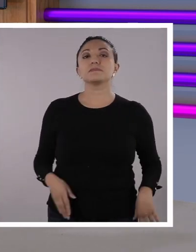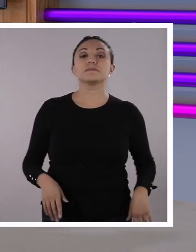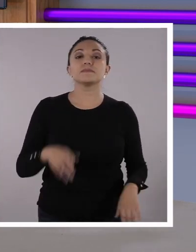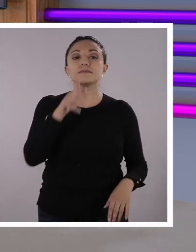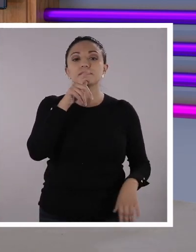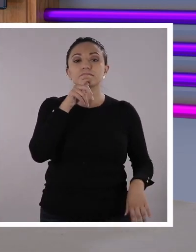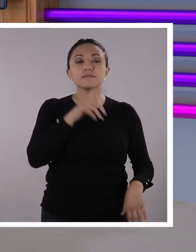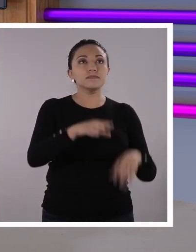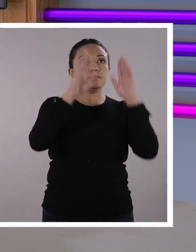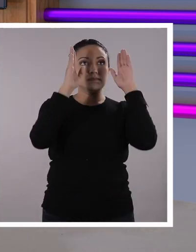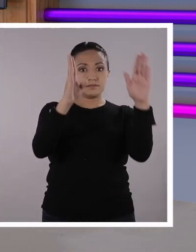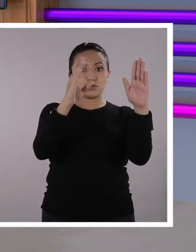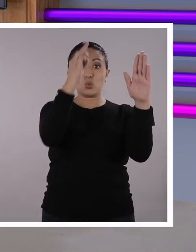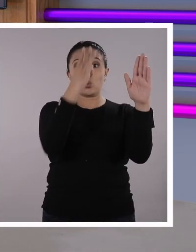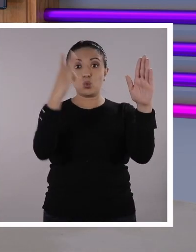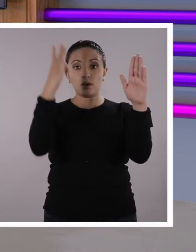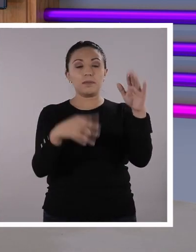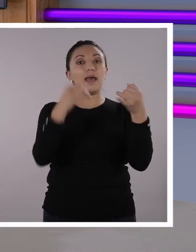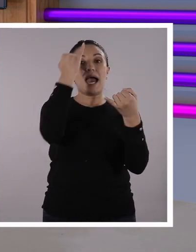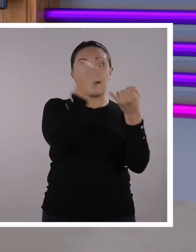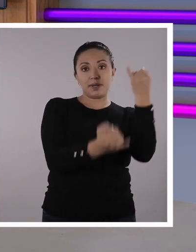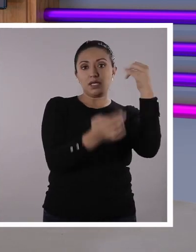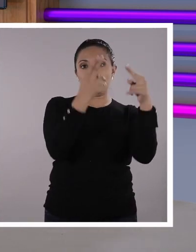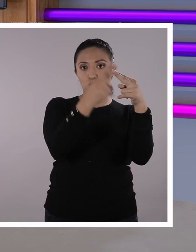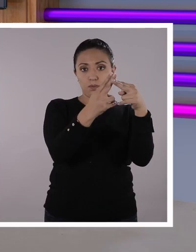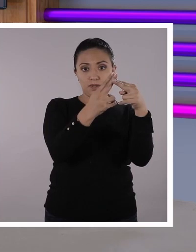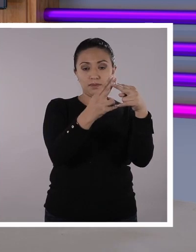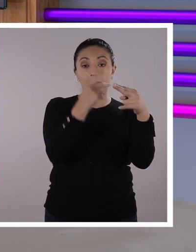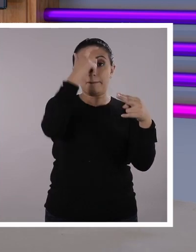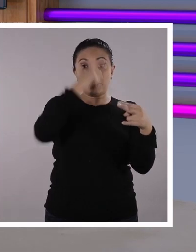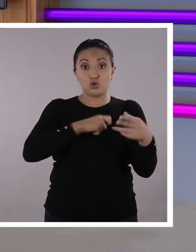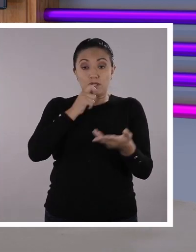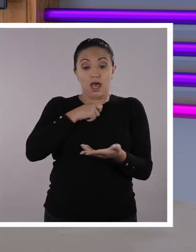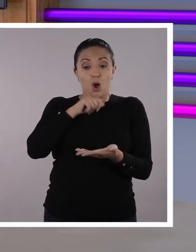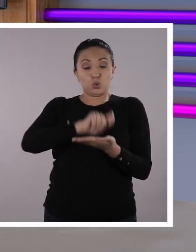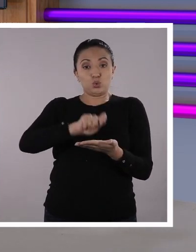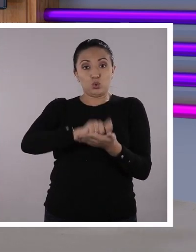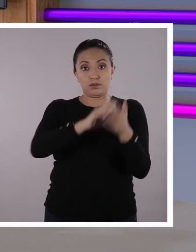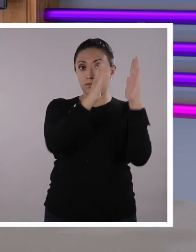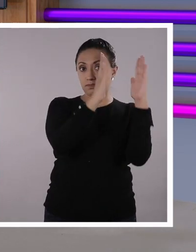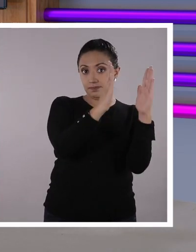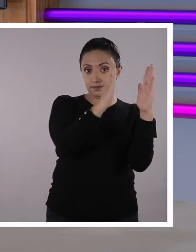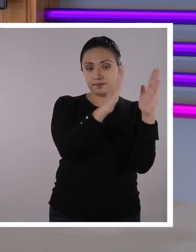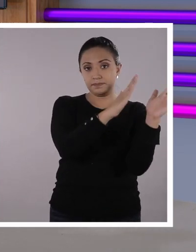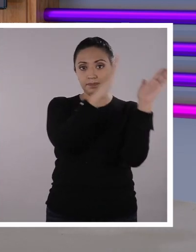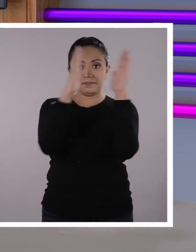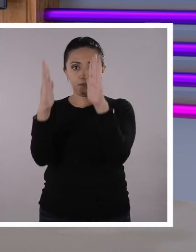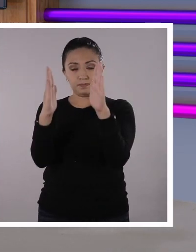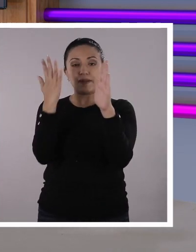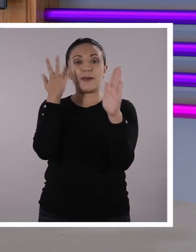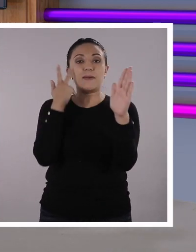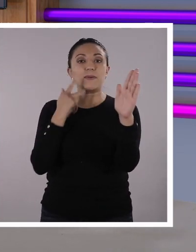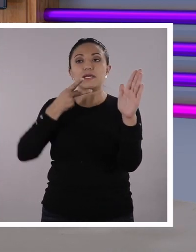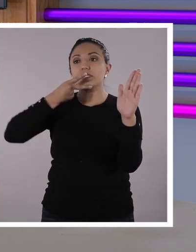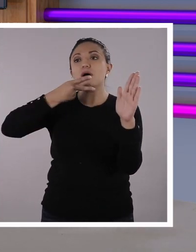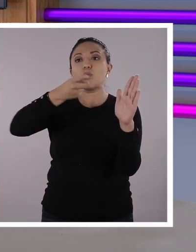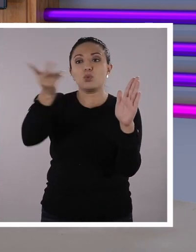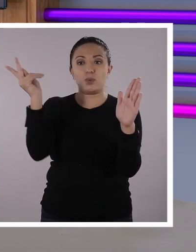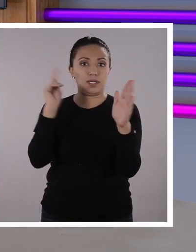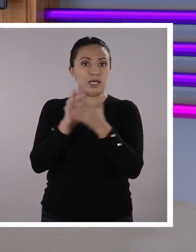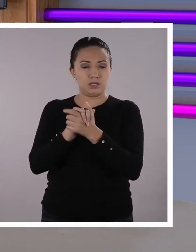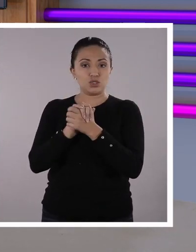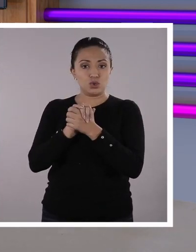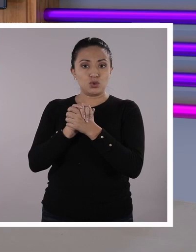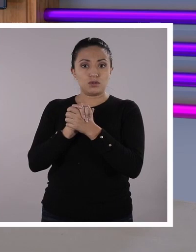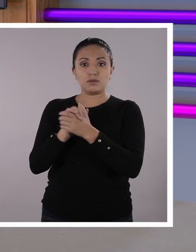repetir. ¿Tú lo vas a decir? Está apellido y nombre. Del autor. Del autor. Luego. Fecha de publicación debe ser. En